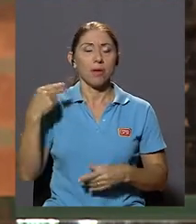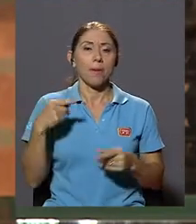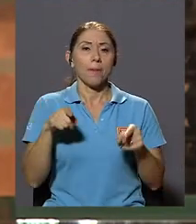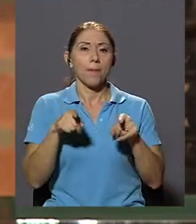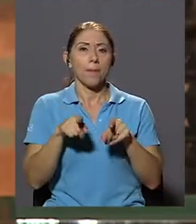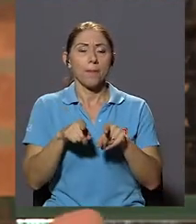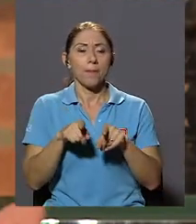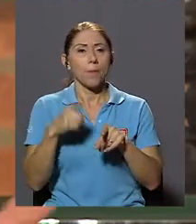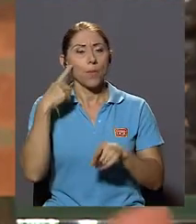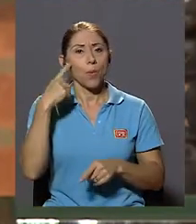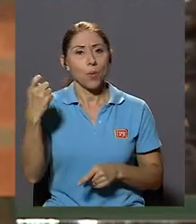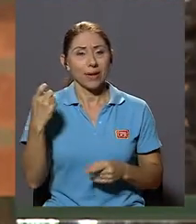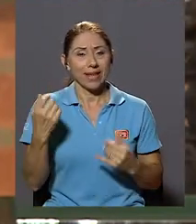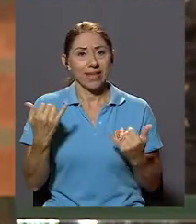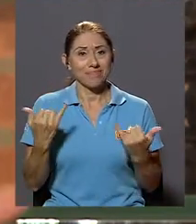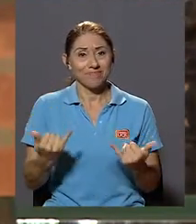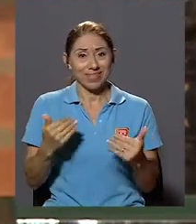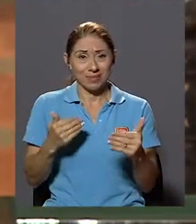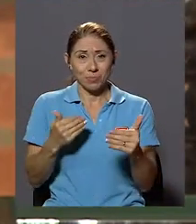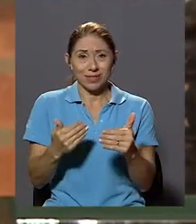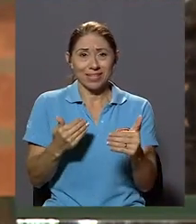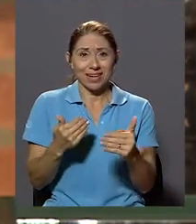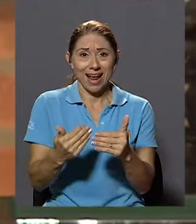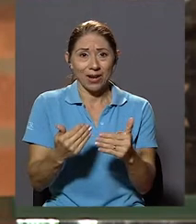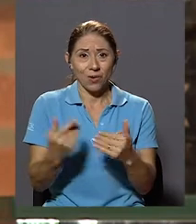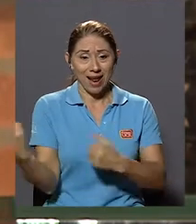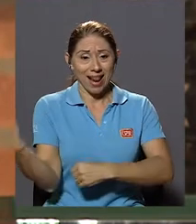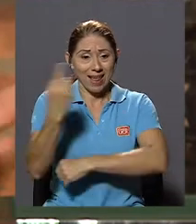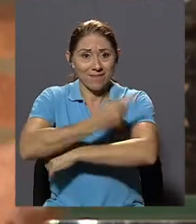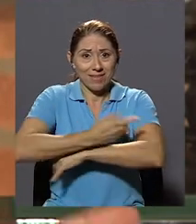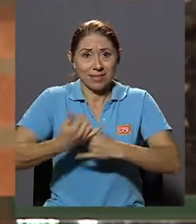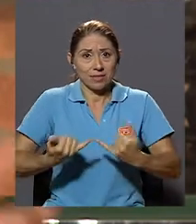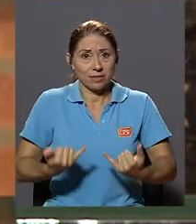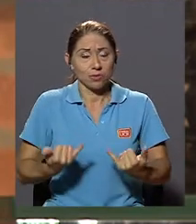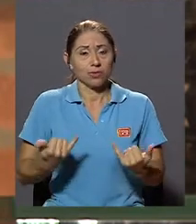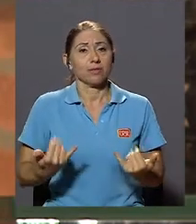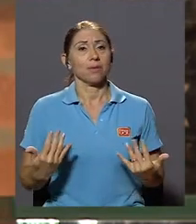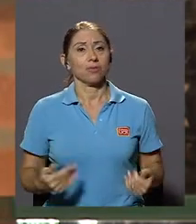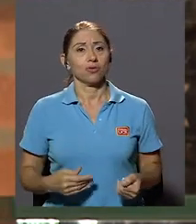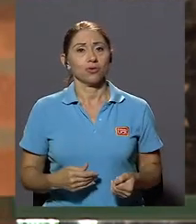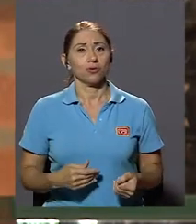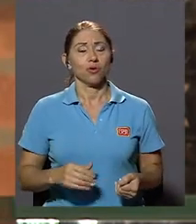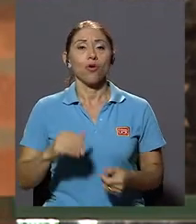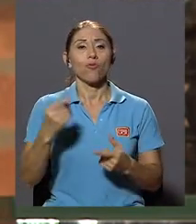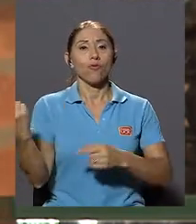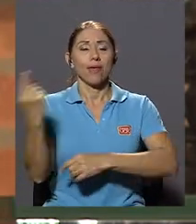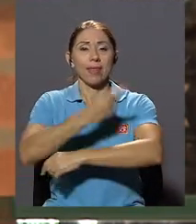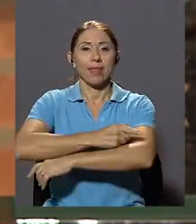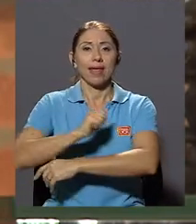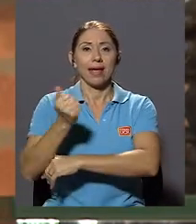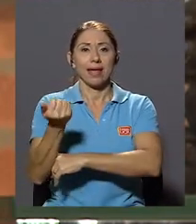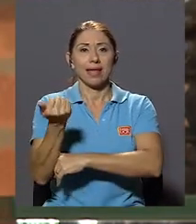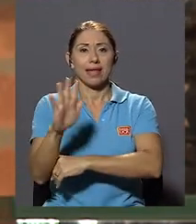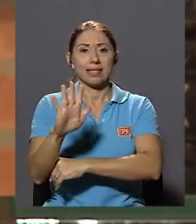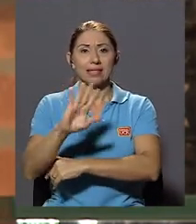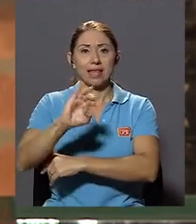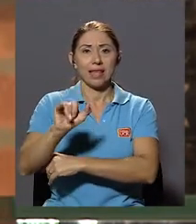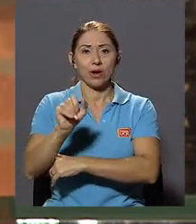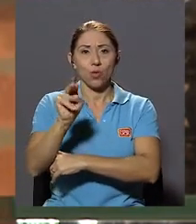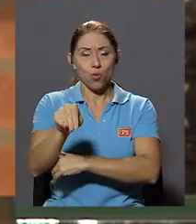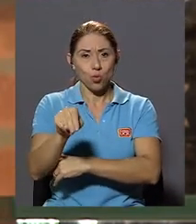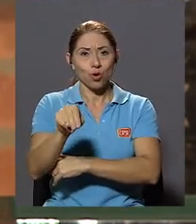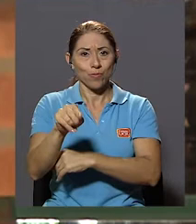encuentra muy cercano A la fecha en que hoy estamos Fue precisamente el 15 de junio